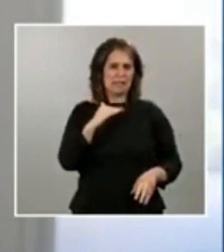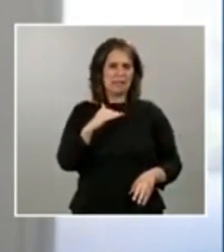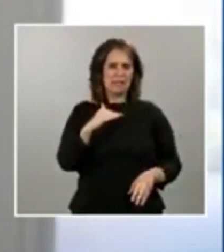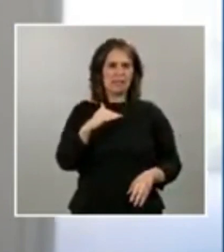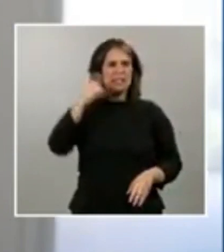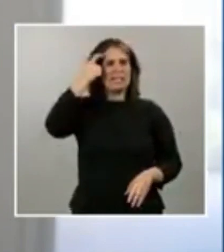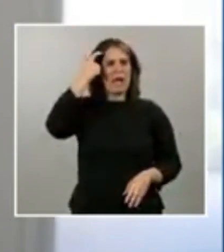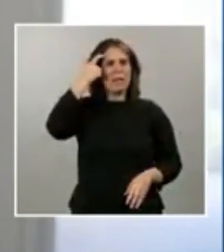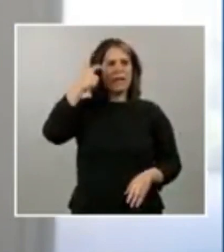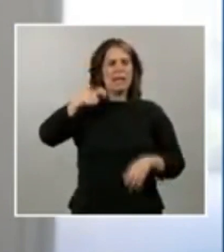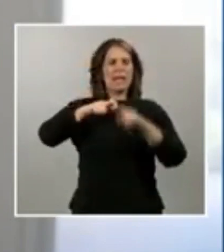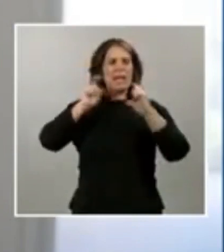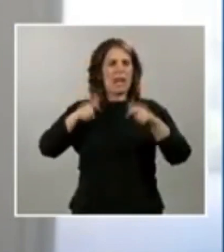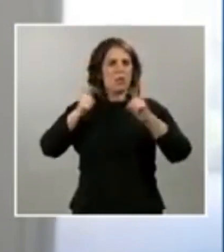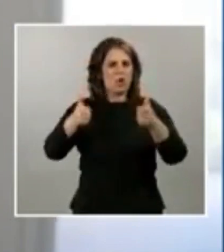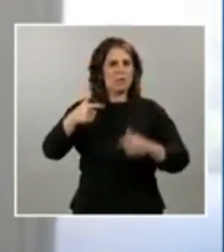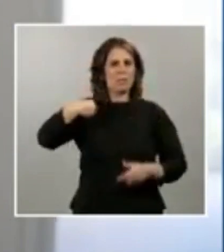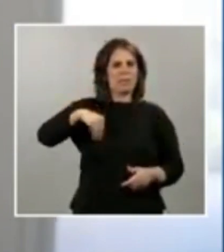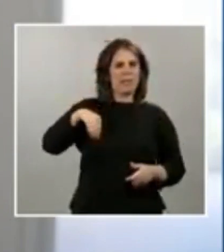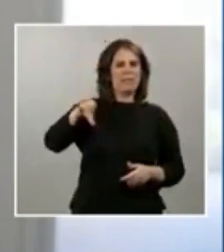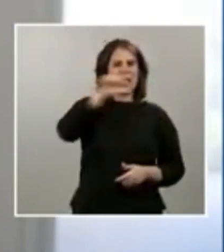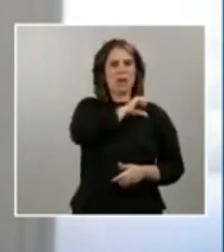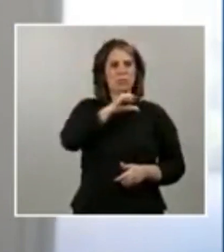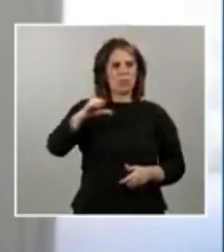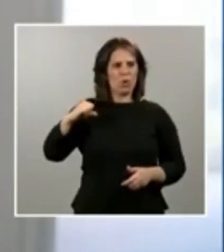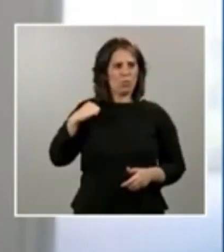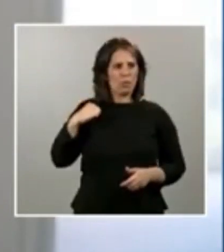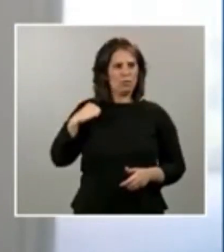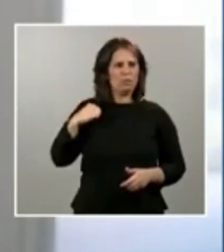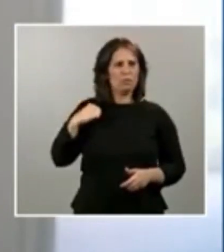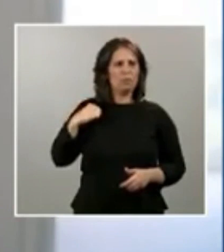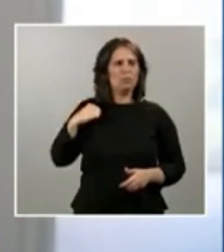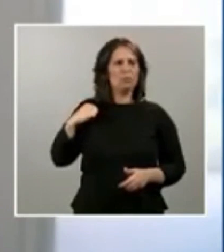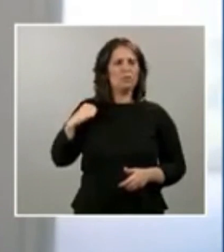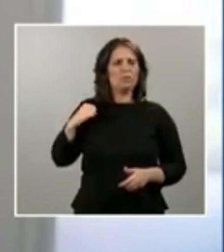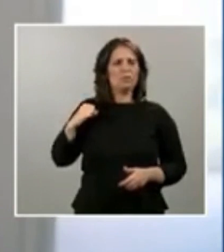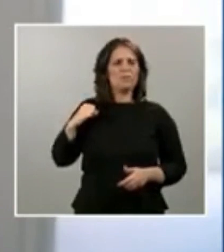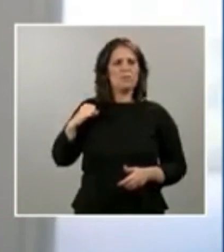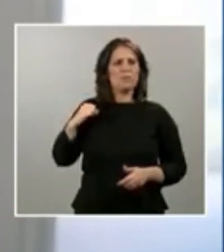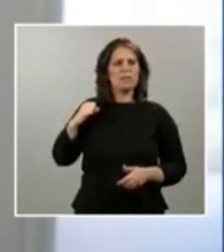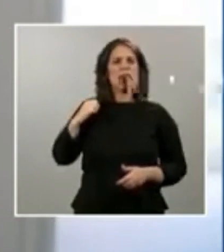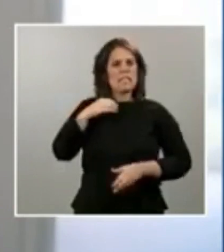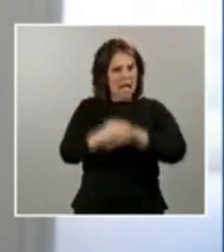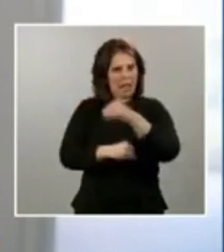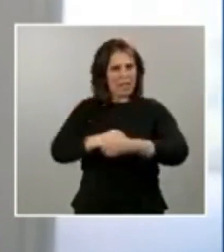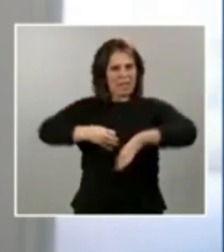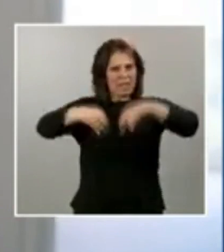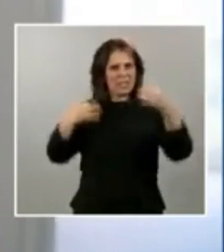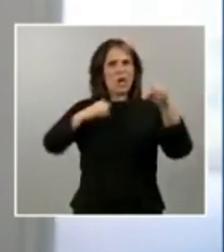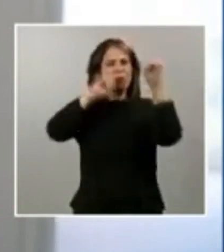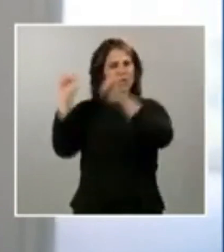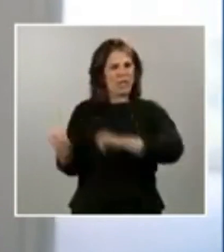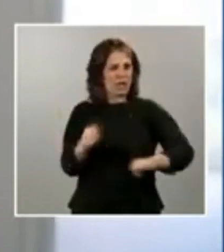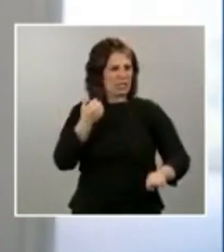autonómicos se está abordando la protección para estos sanitarios en